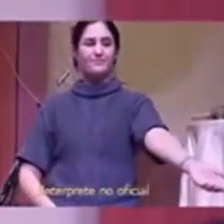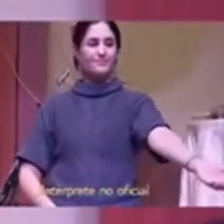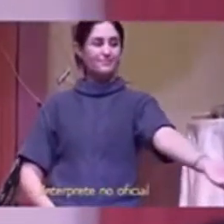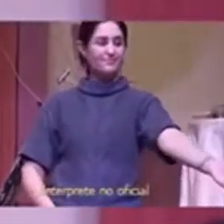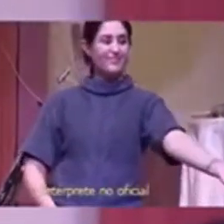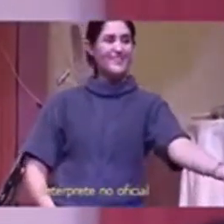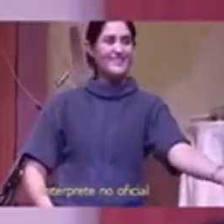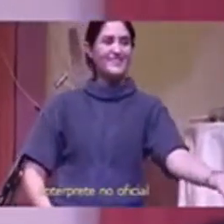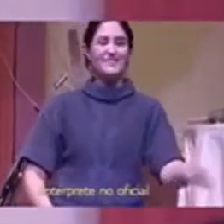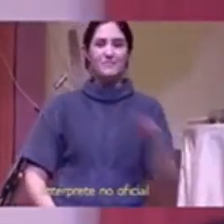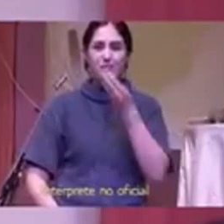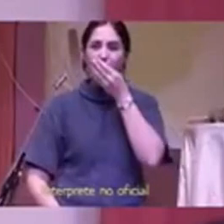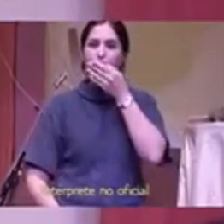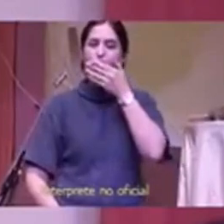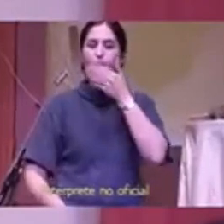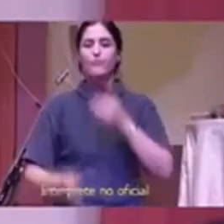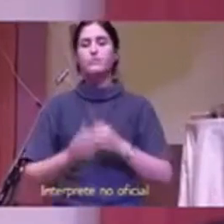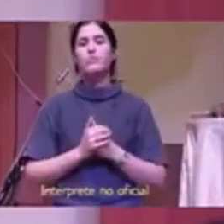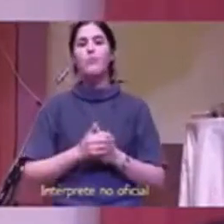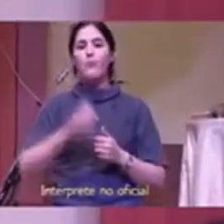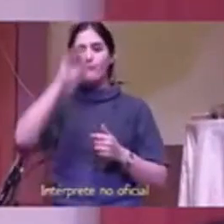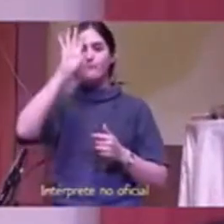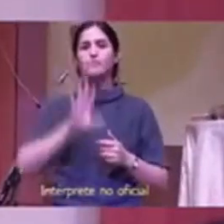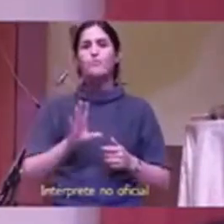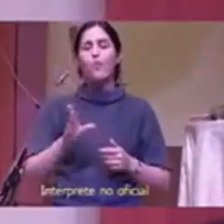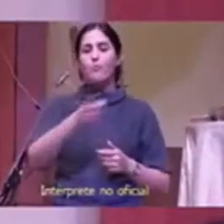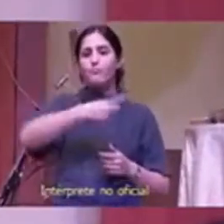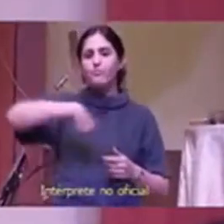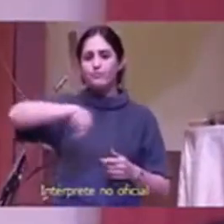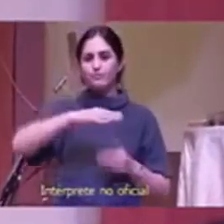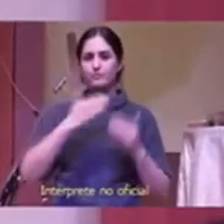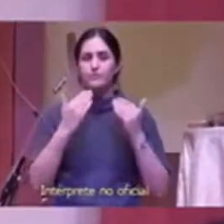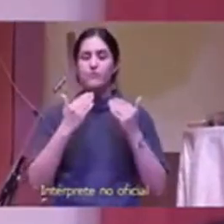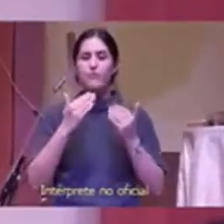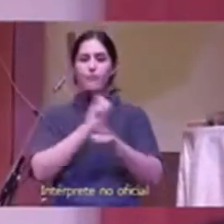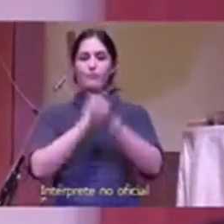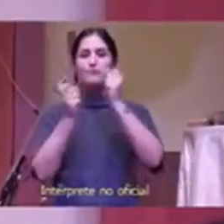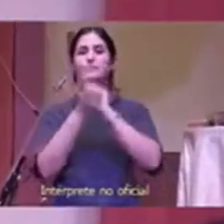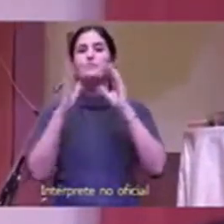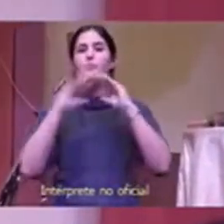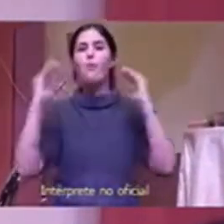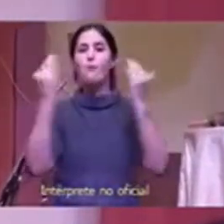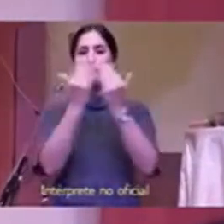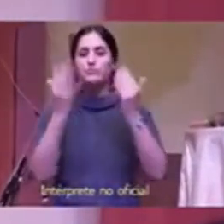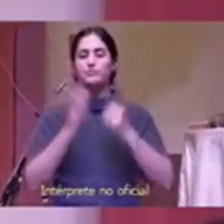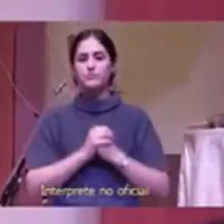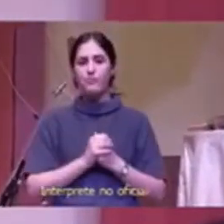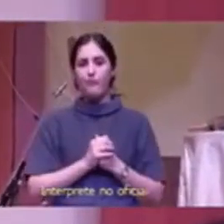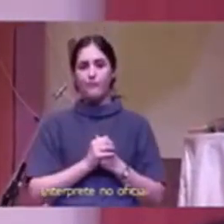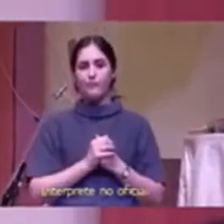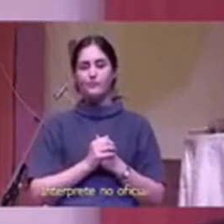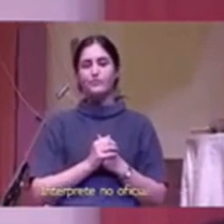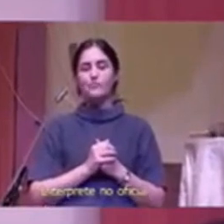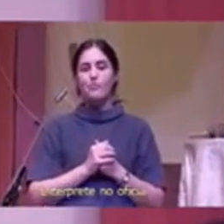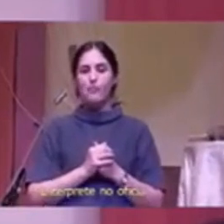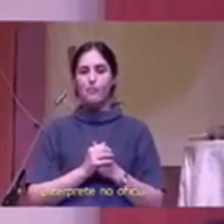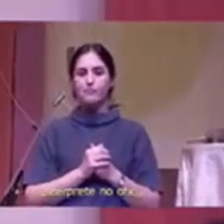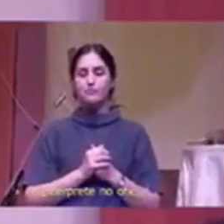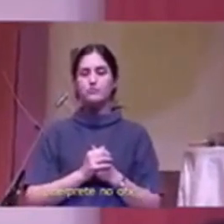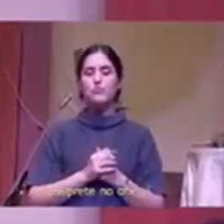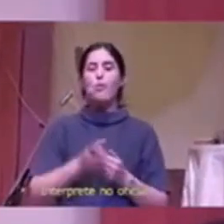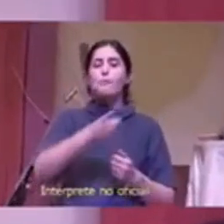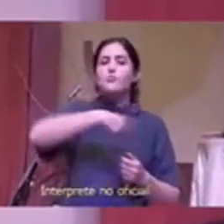yo creo que solo entonces podemos ser una luz integral para todo el mundo integral tenemos